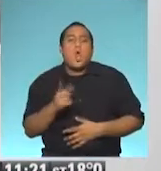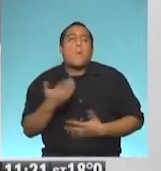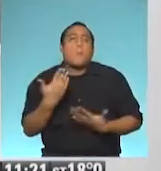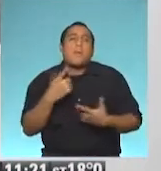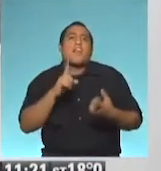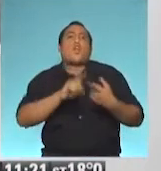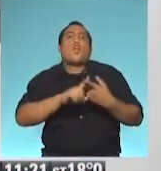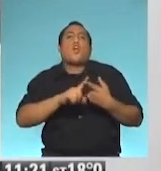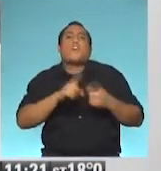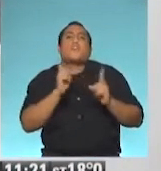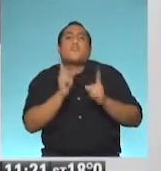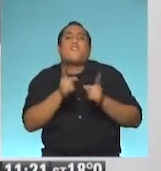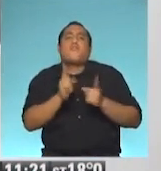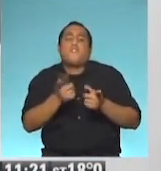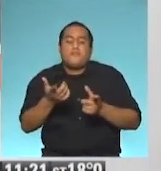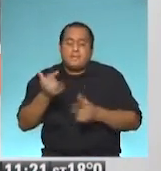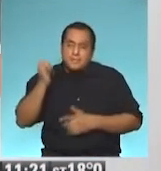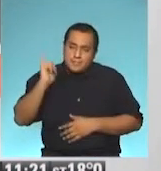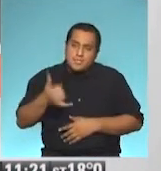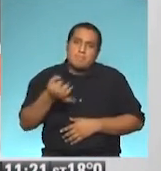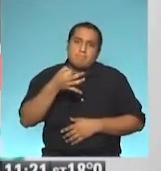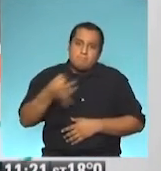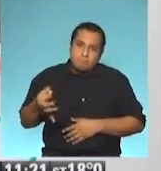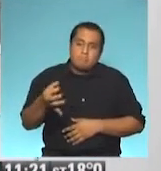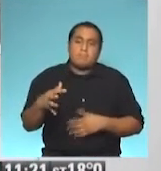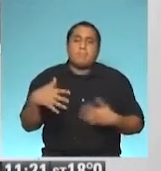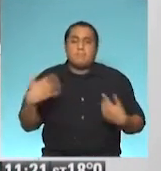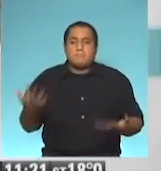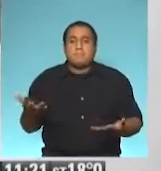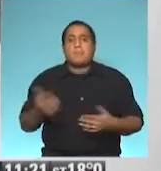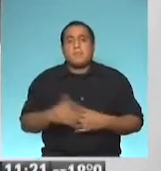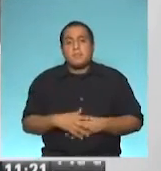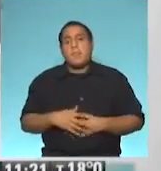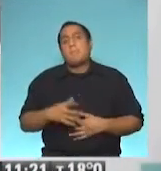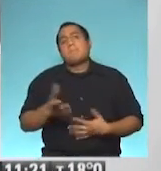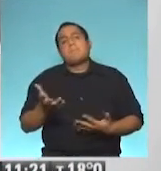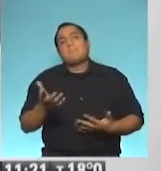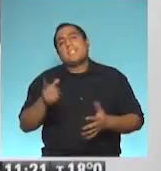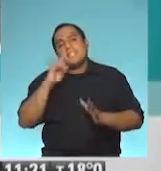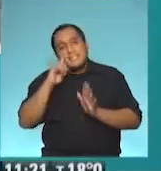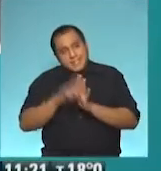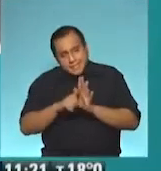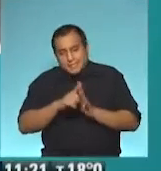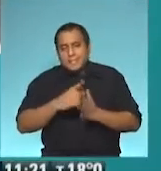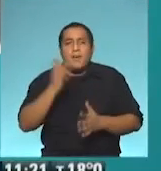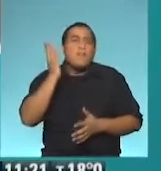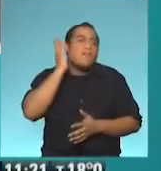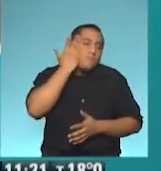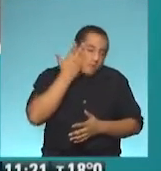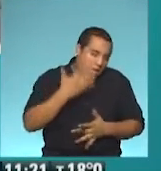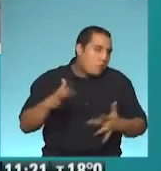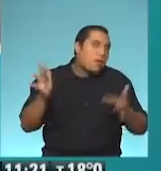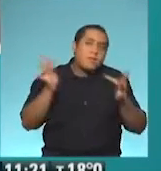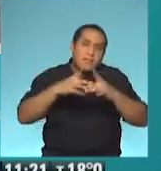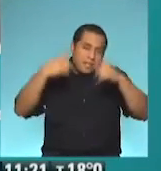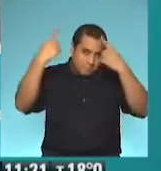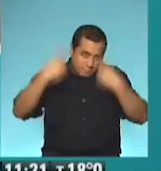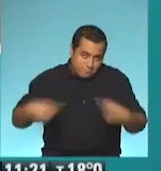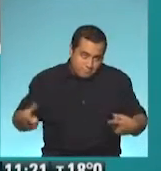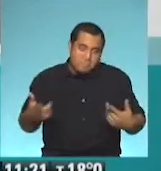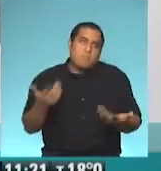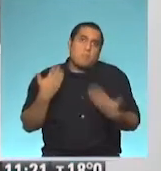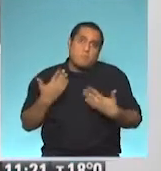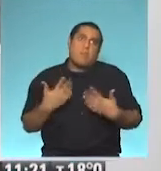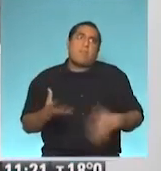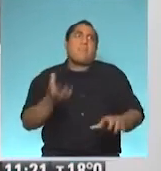conectado. Exactamente. Digo, bueno, en ese sentido las redes sociales colaboran muchísimo, ¿no? Con